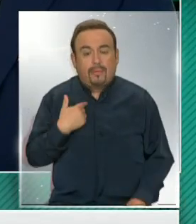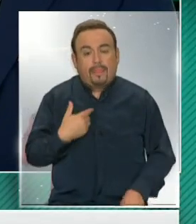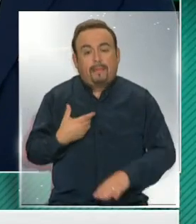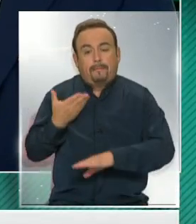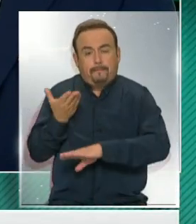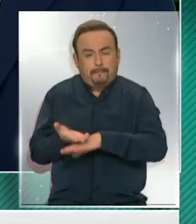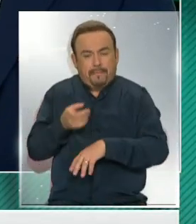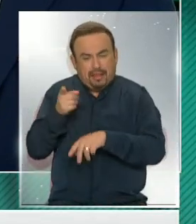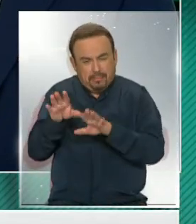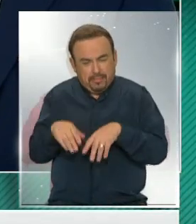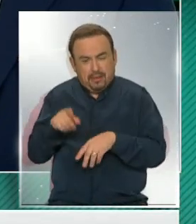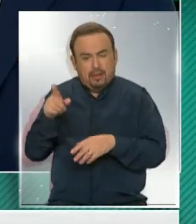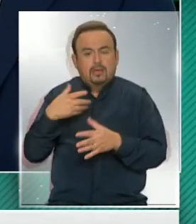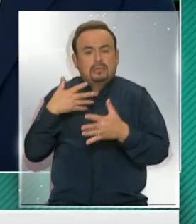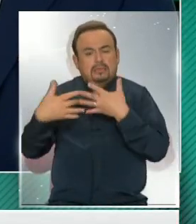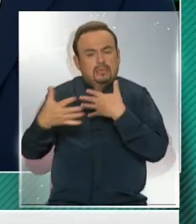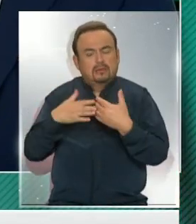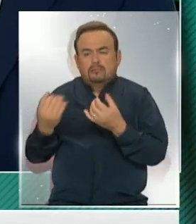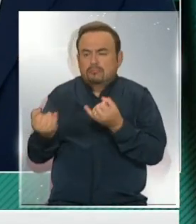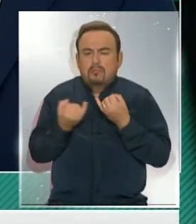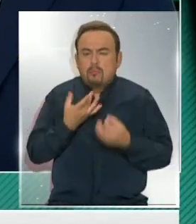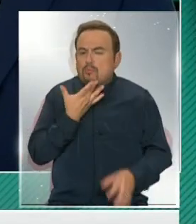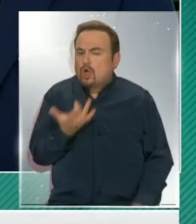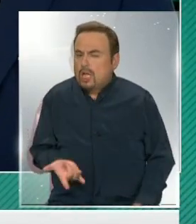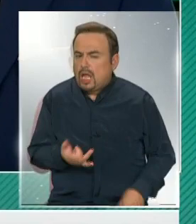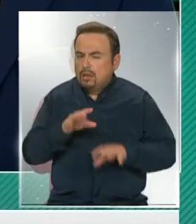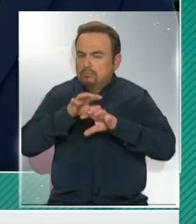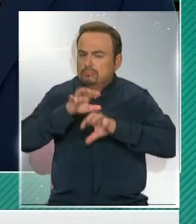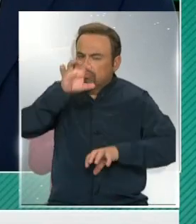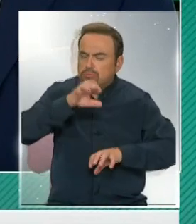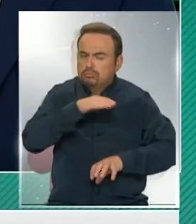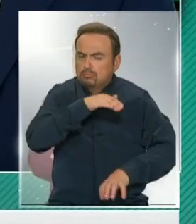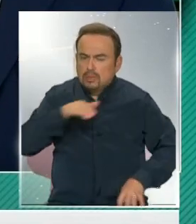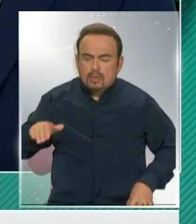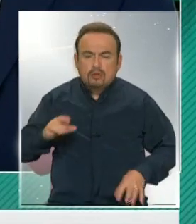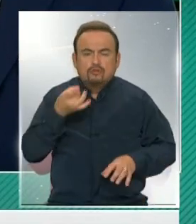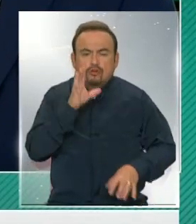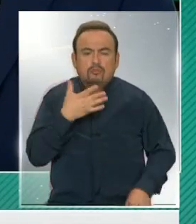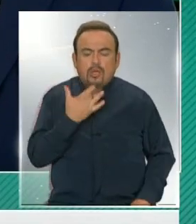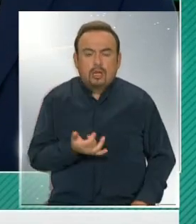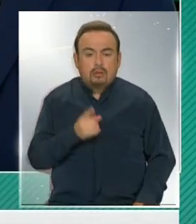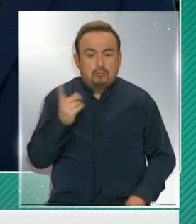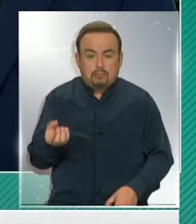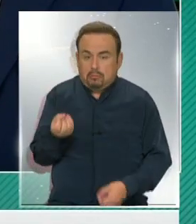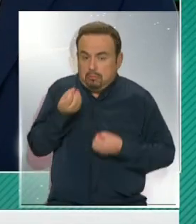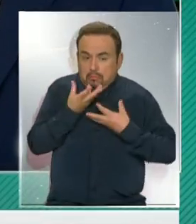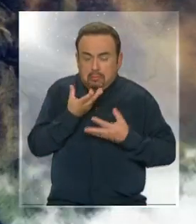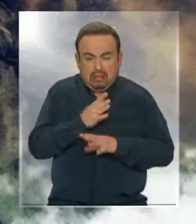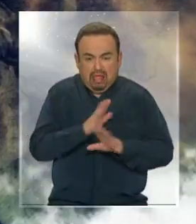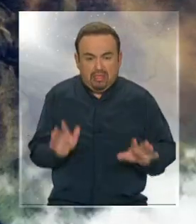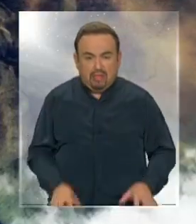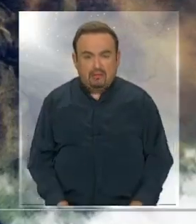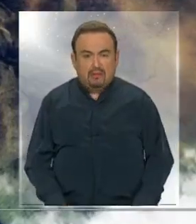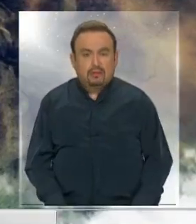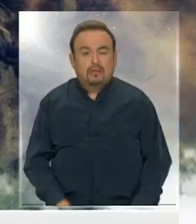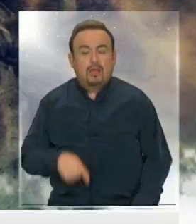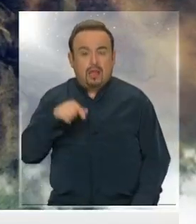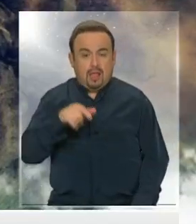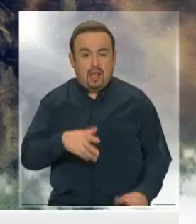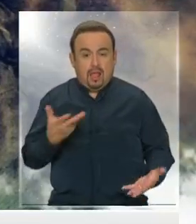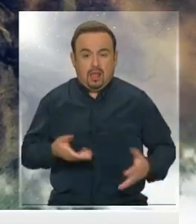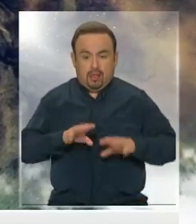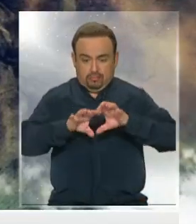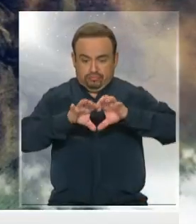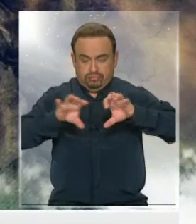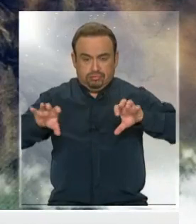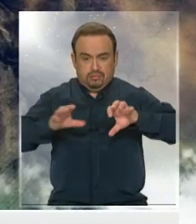pedimos en ese momento algún dato de por qué se había tomado esa decisión, nunca se transparentó. Hasta el momento,